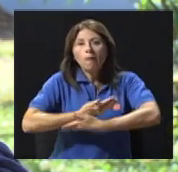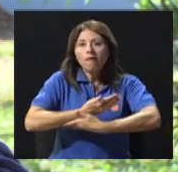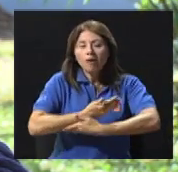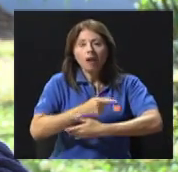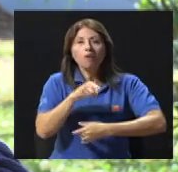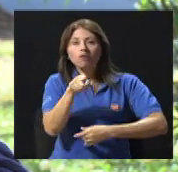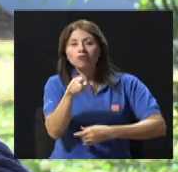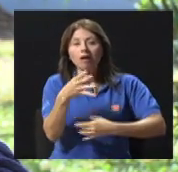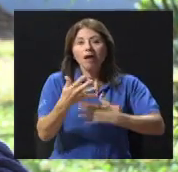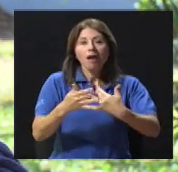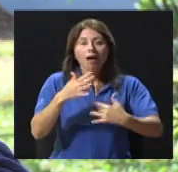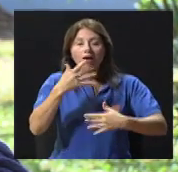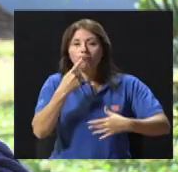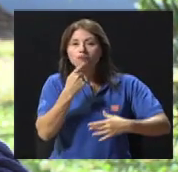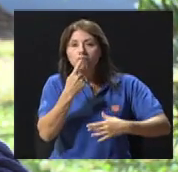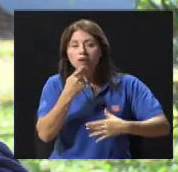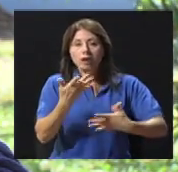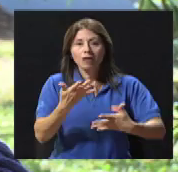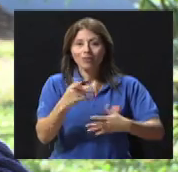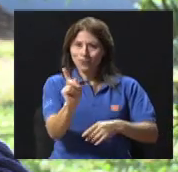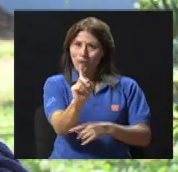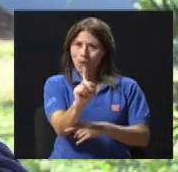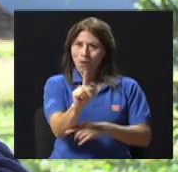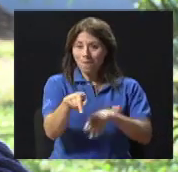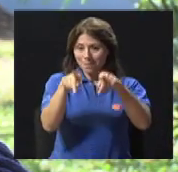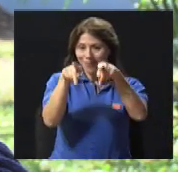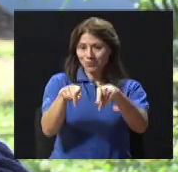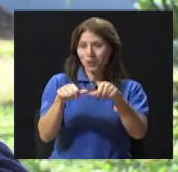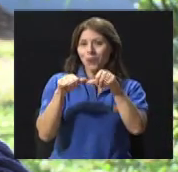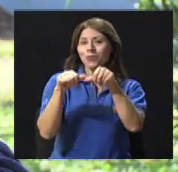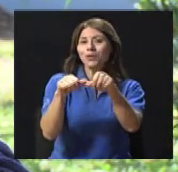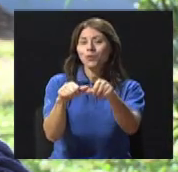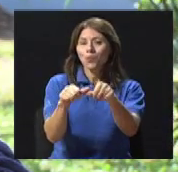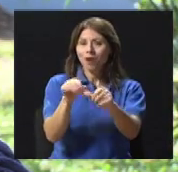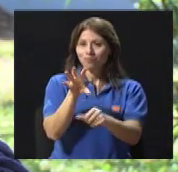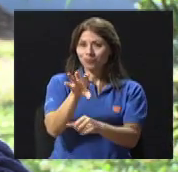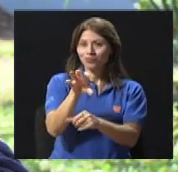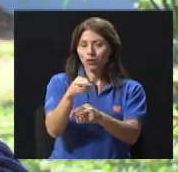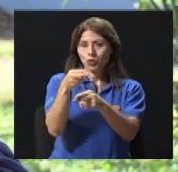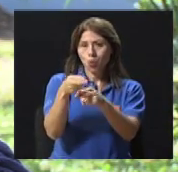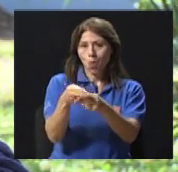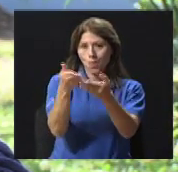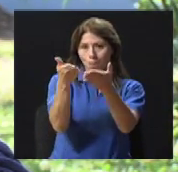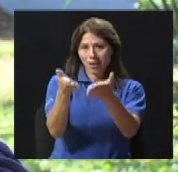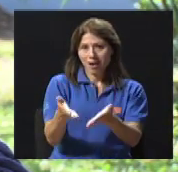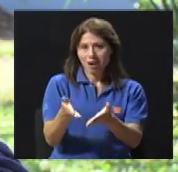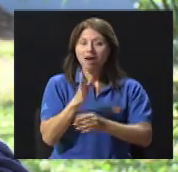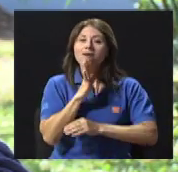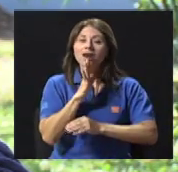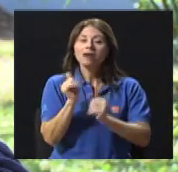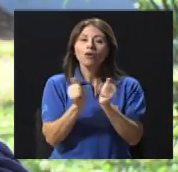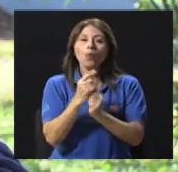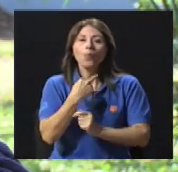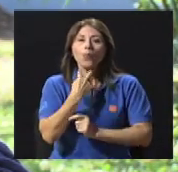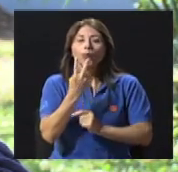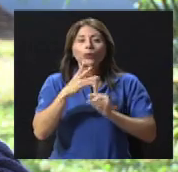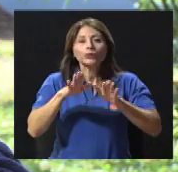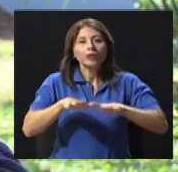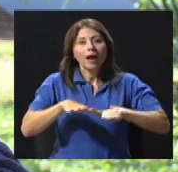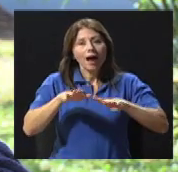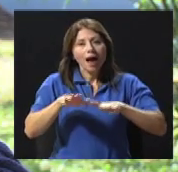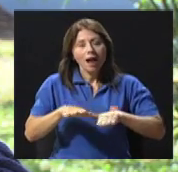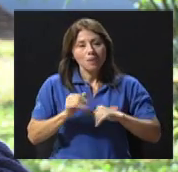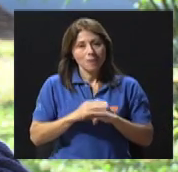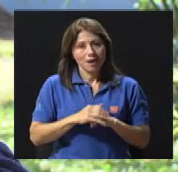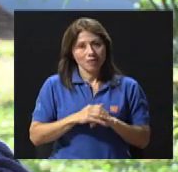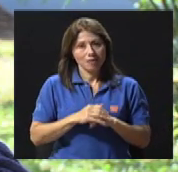sigue teniendo su nombre, pero con una voz más calmada o buscando un espacio, dejando que la persona siga